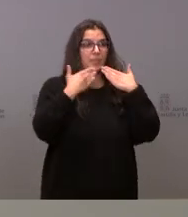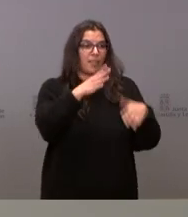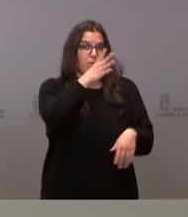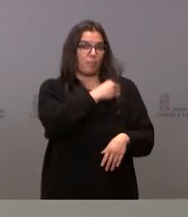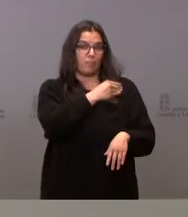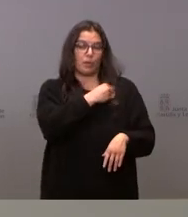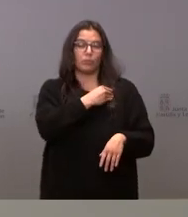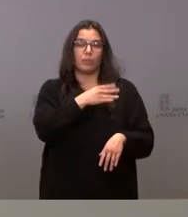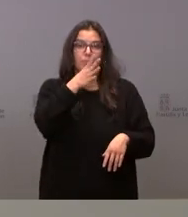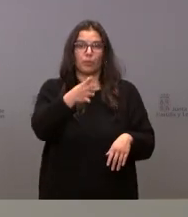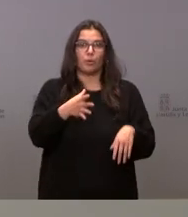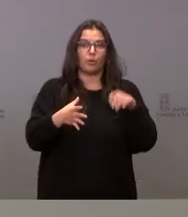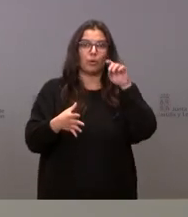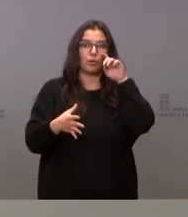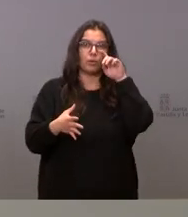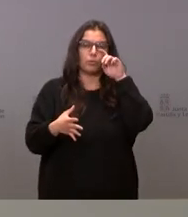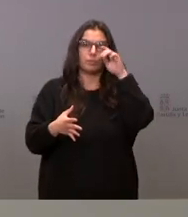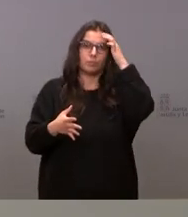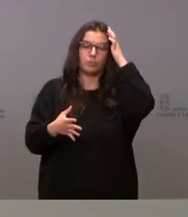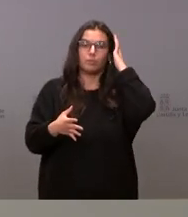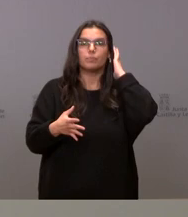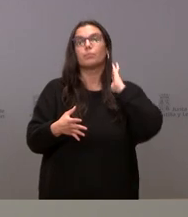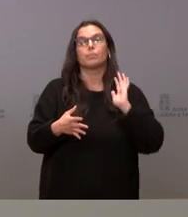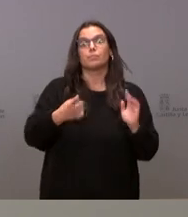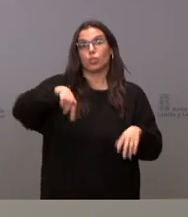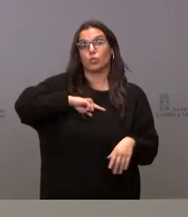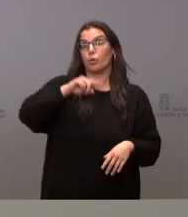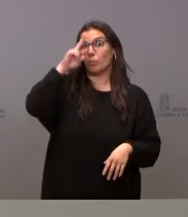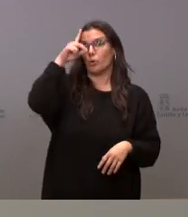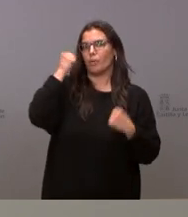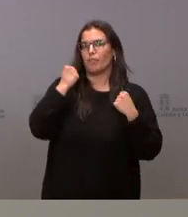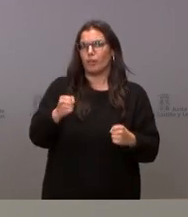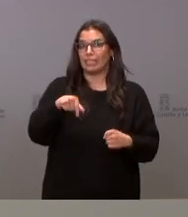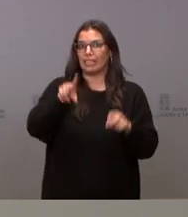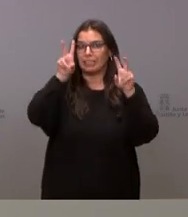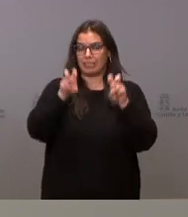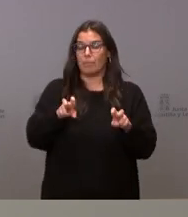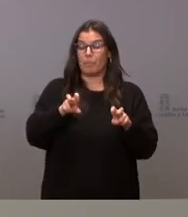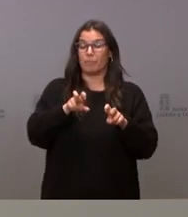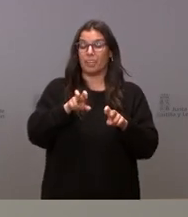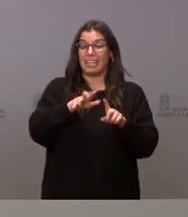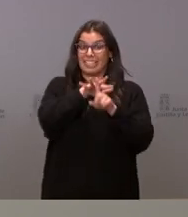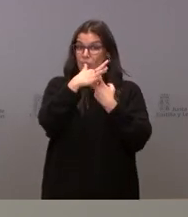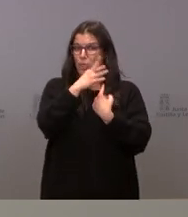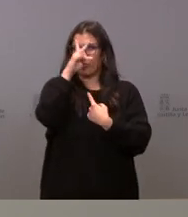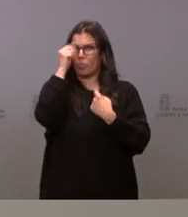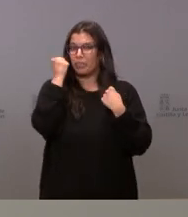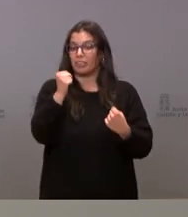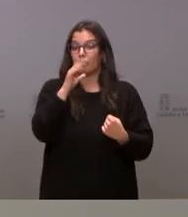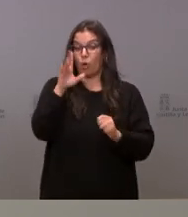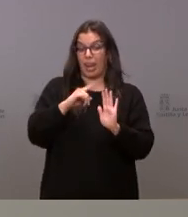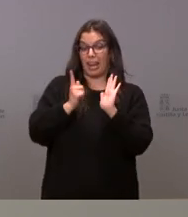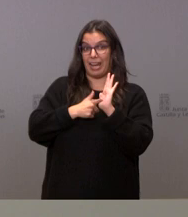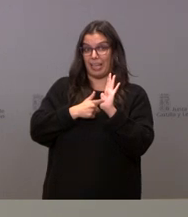la pregunta porque nos preocupa enormemente y nos preocupa tanto la situación que la ley que está